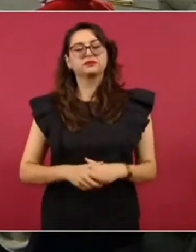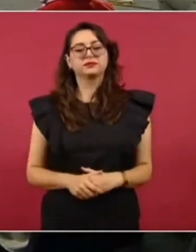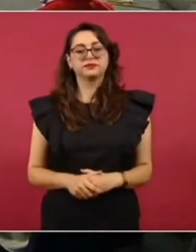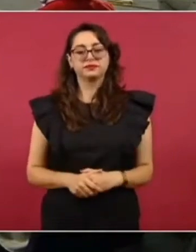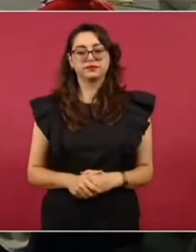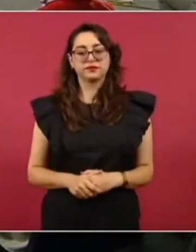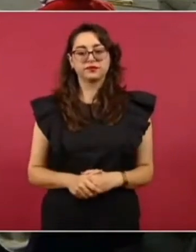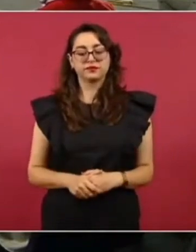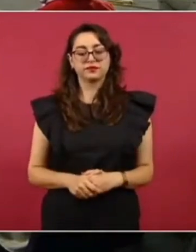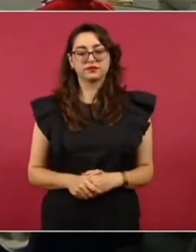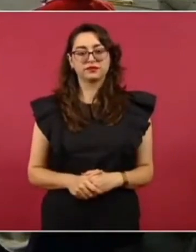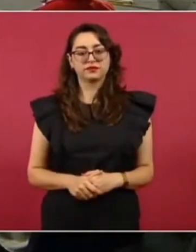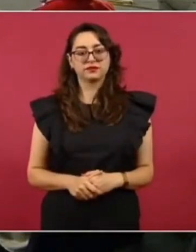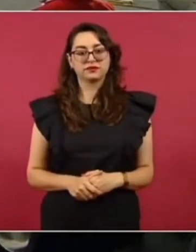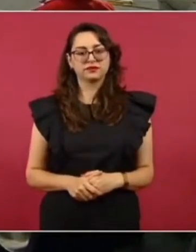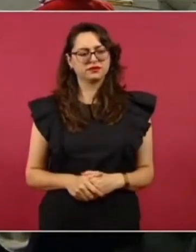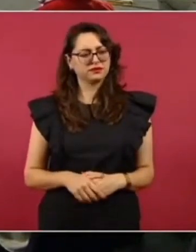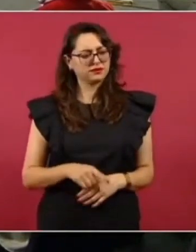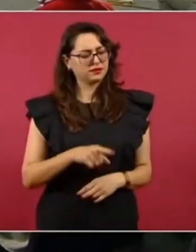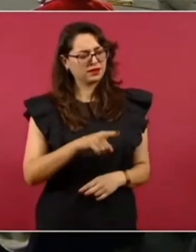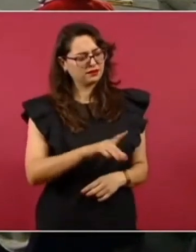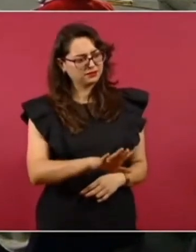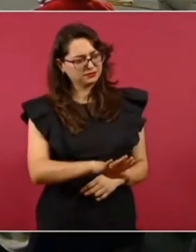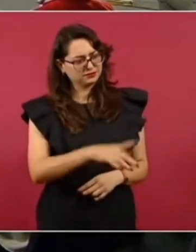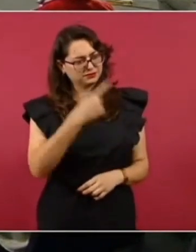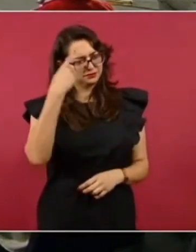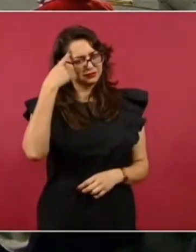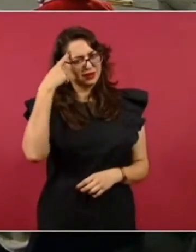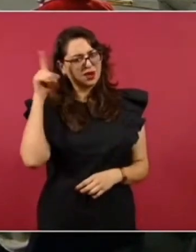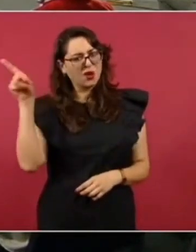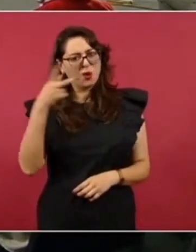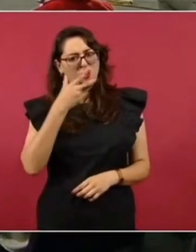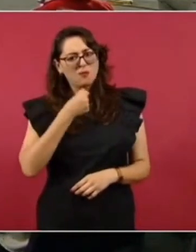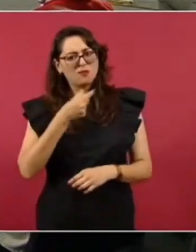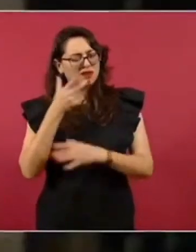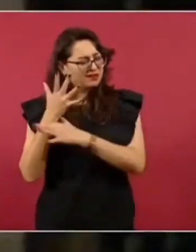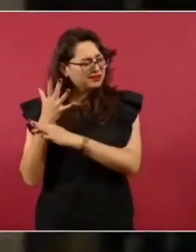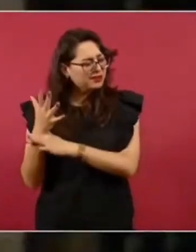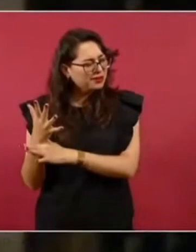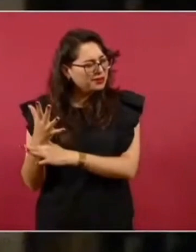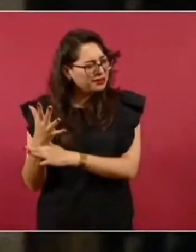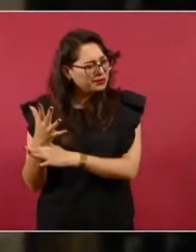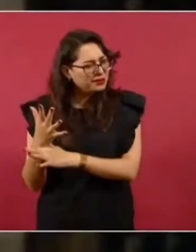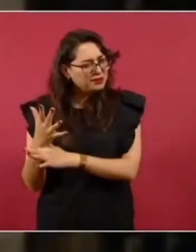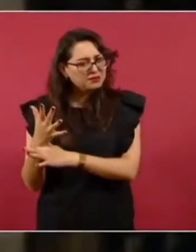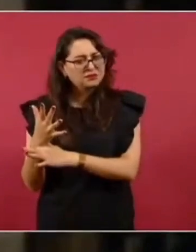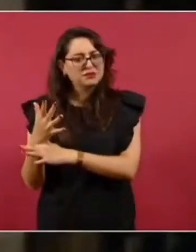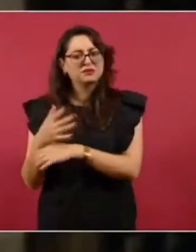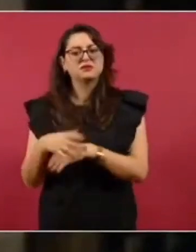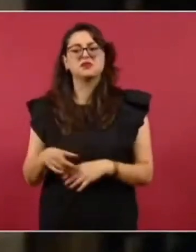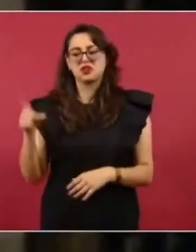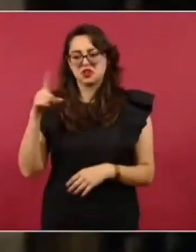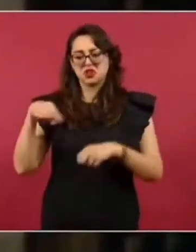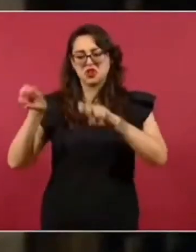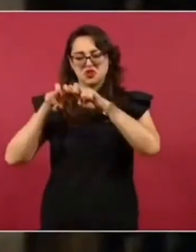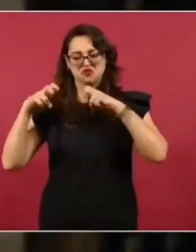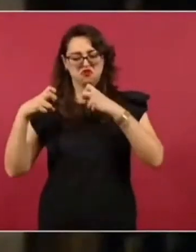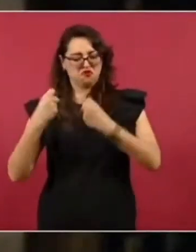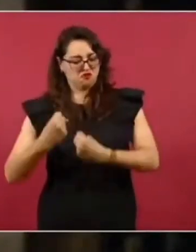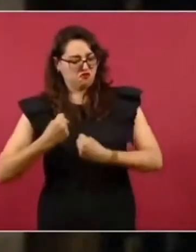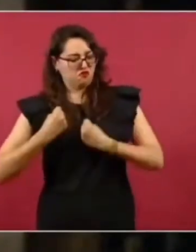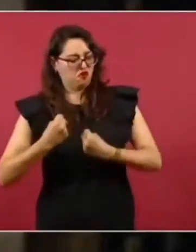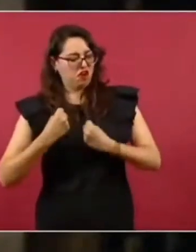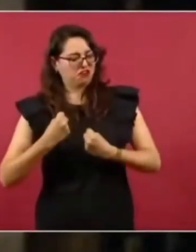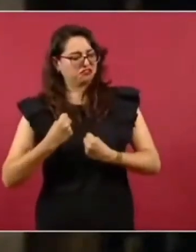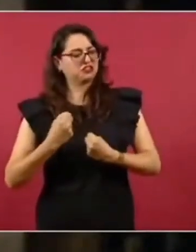dijiste saber cómo declaró, ¿qué dijo? Que están fuertes y que nada los doblará. No,